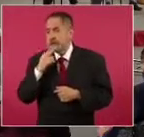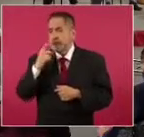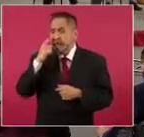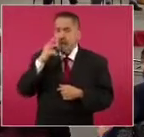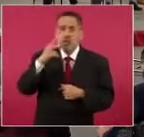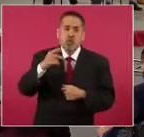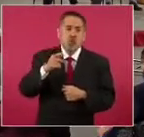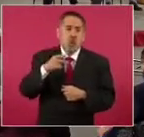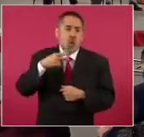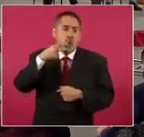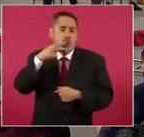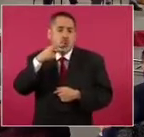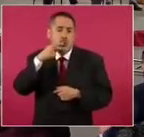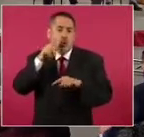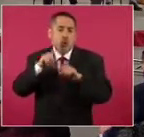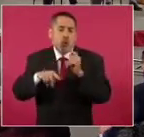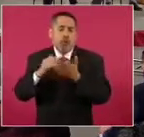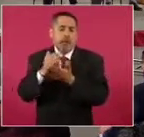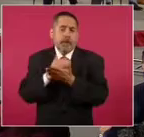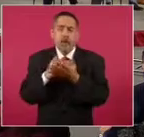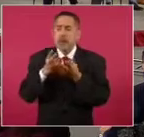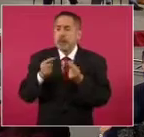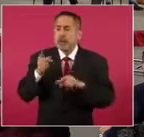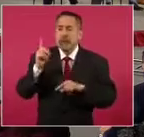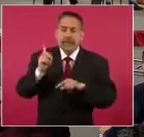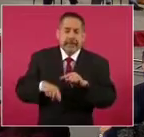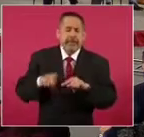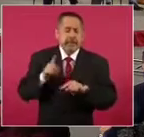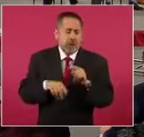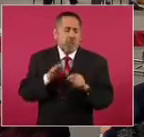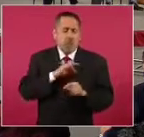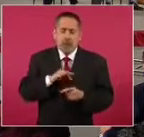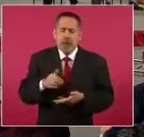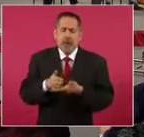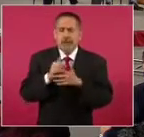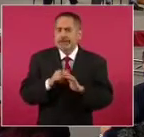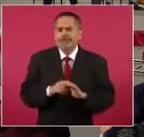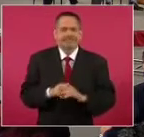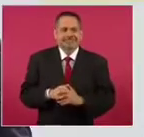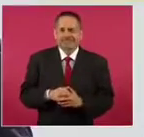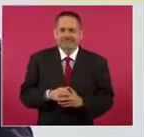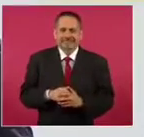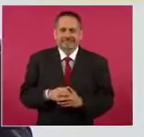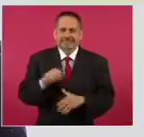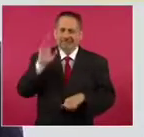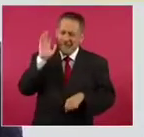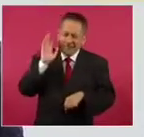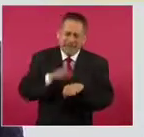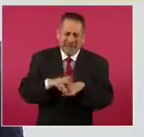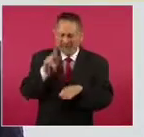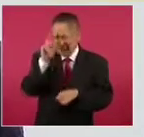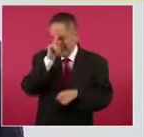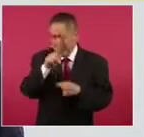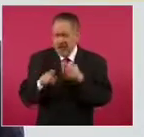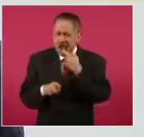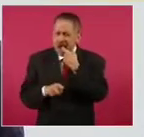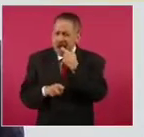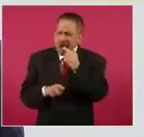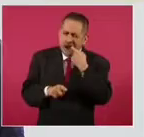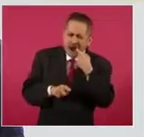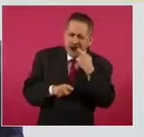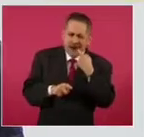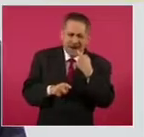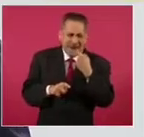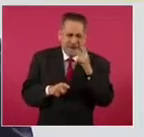adicción al tabaco y, no obstante, tienen como único fin crear más adicción, ahora principalmente